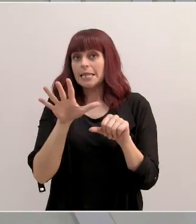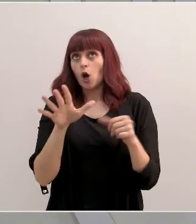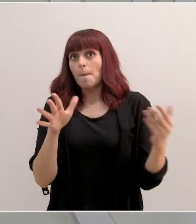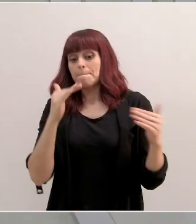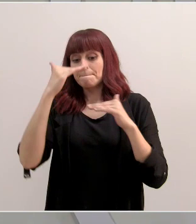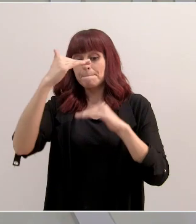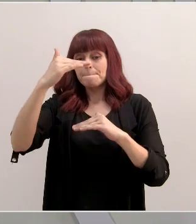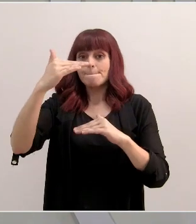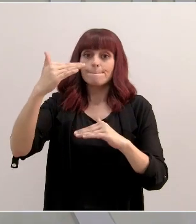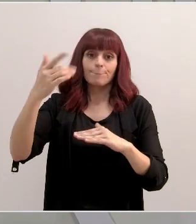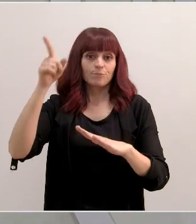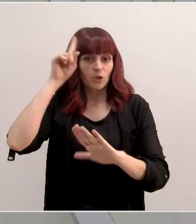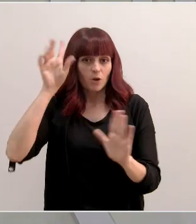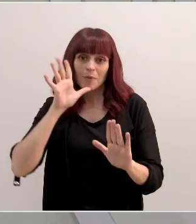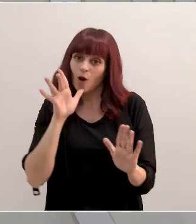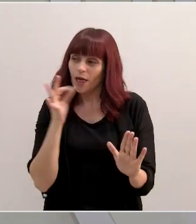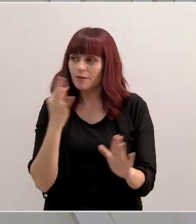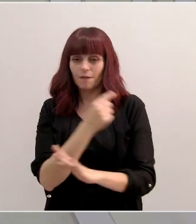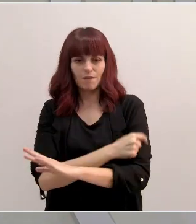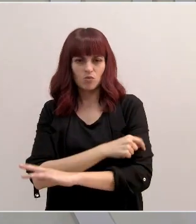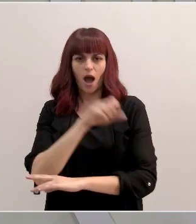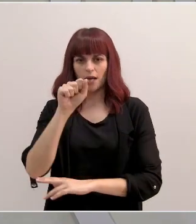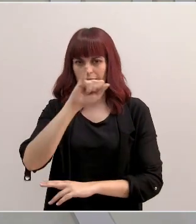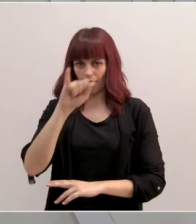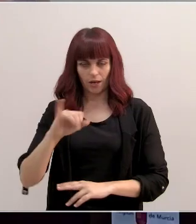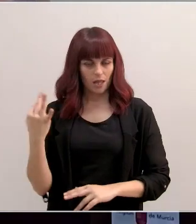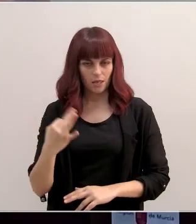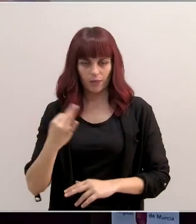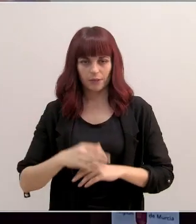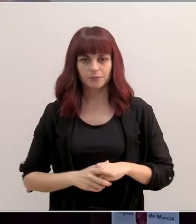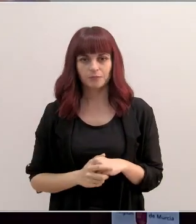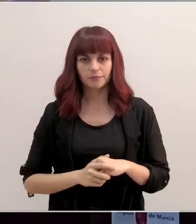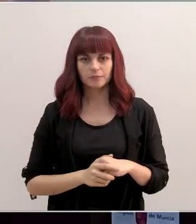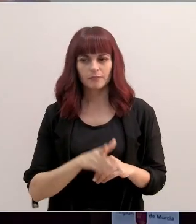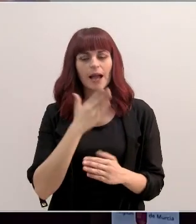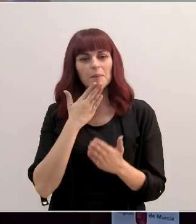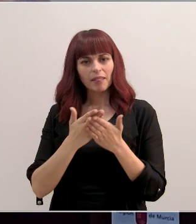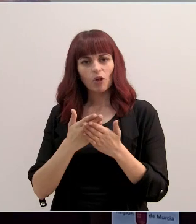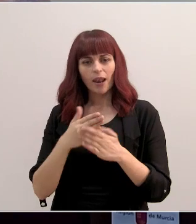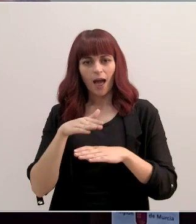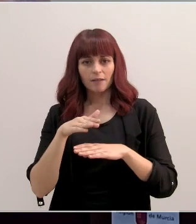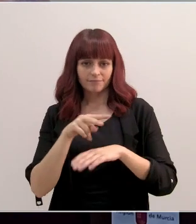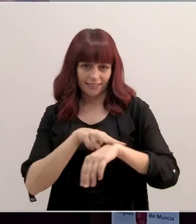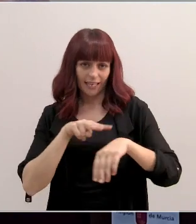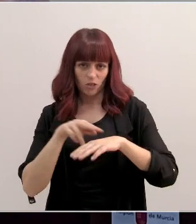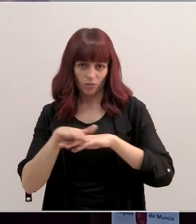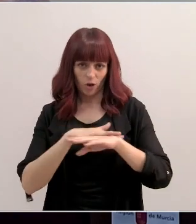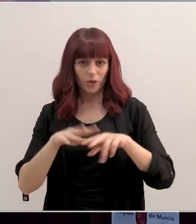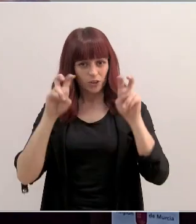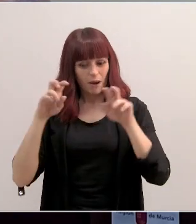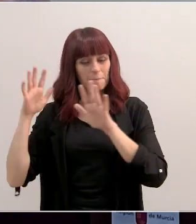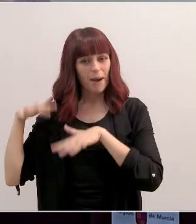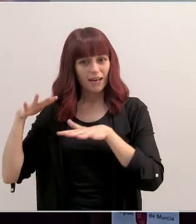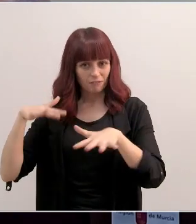pero que ahora mismo tiene que ser con la vacuna de AstraZeneca. Ha dicho que ha solicitado a delegación del Gobierno en cuanto a la manifestación